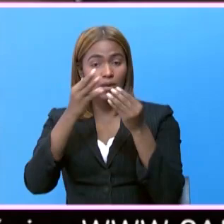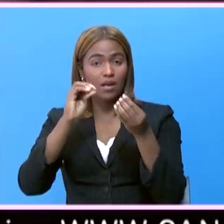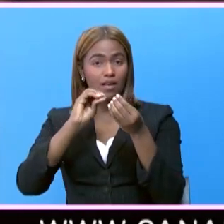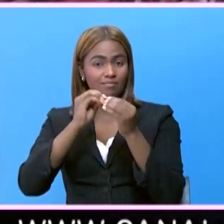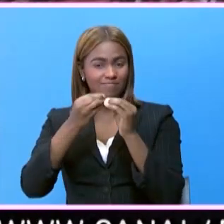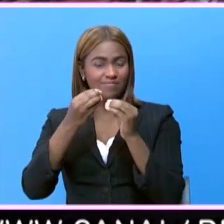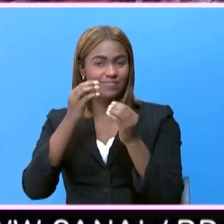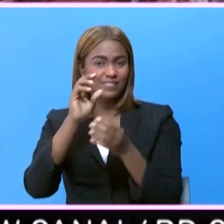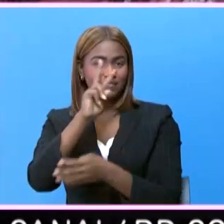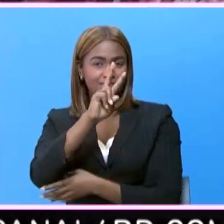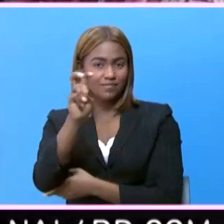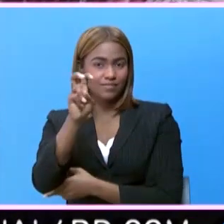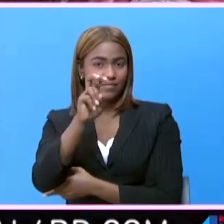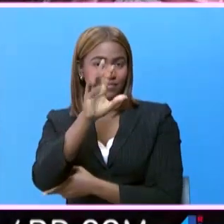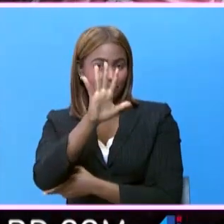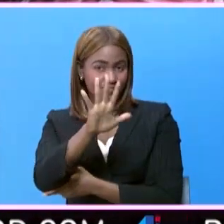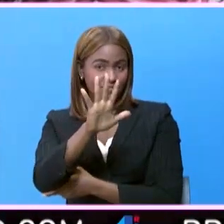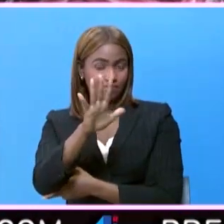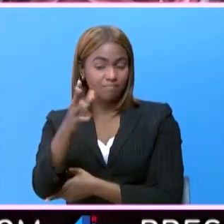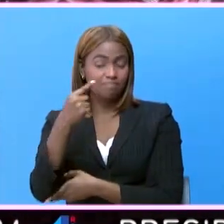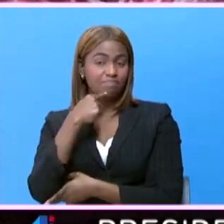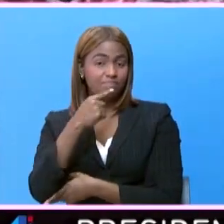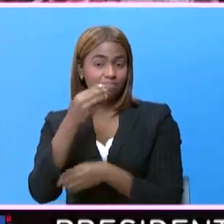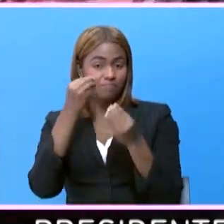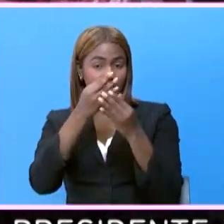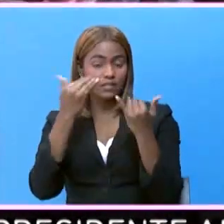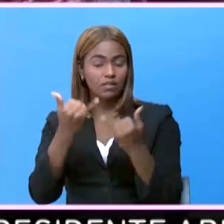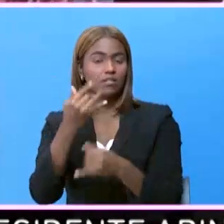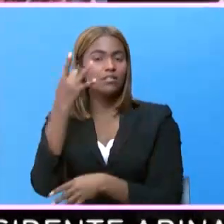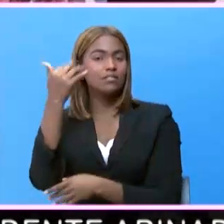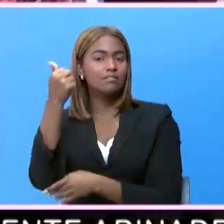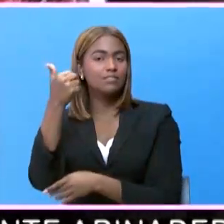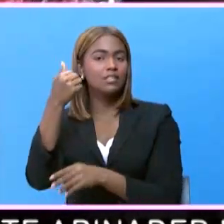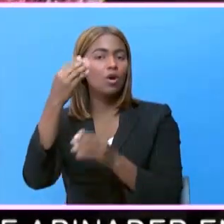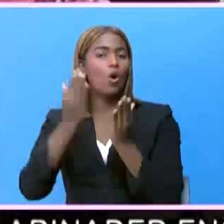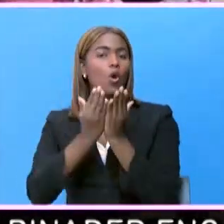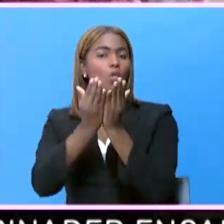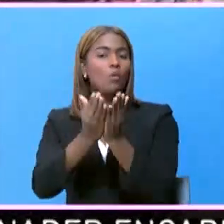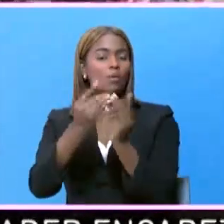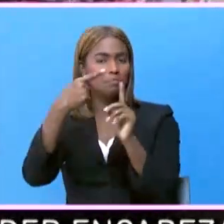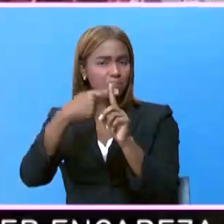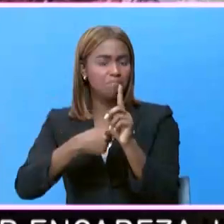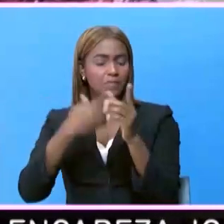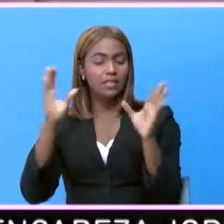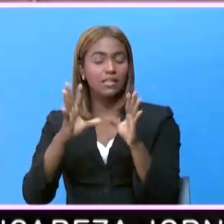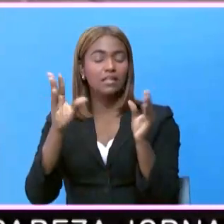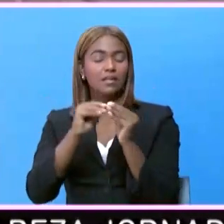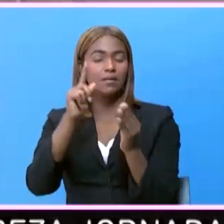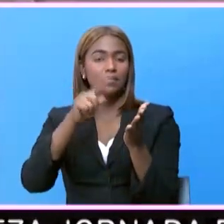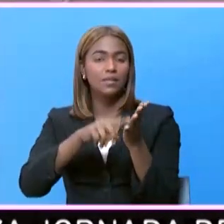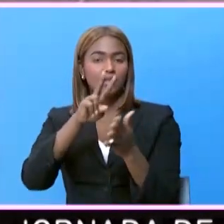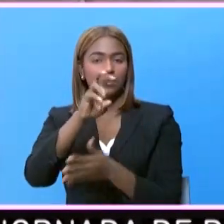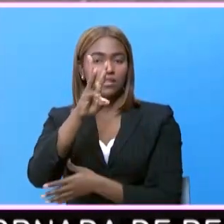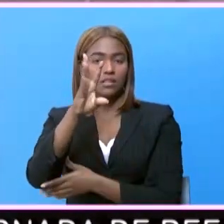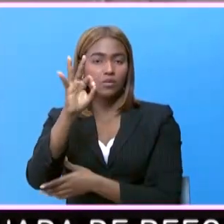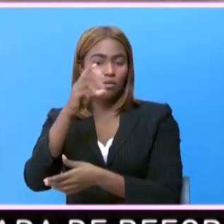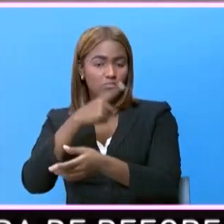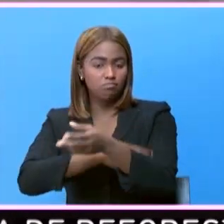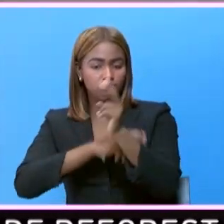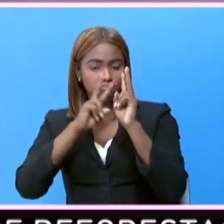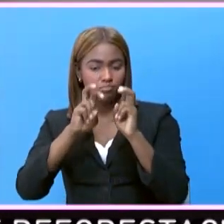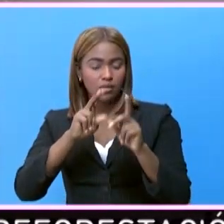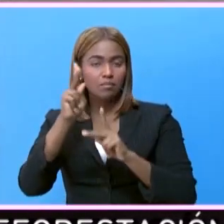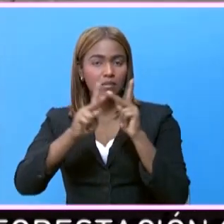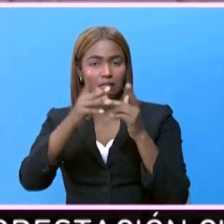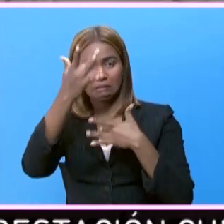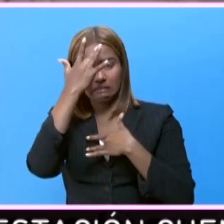Epidemiológico Número 205, emitido este 10 de octubre, se realizaron 1.269 pruebas de seguimiento a